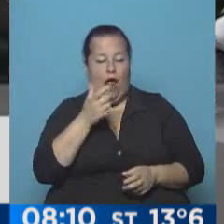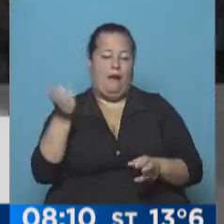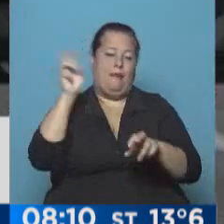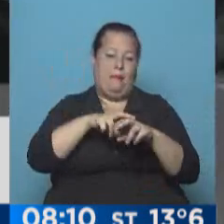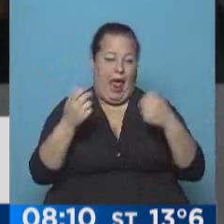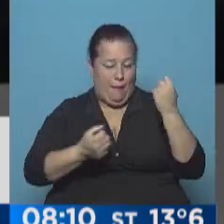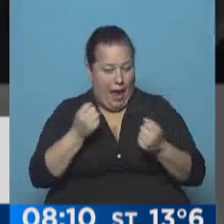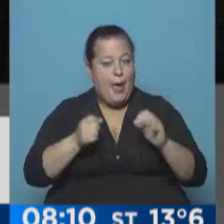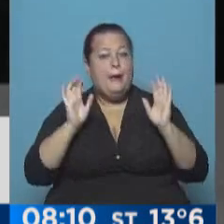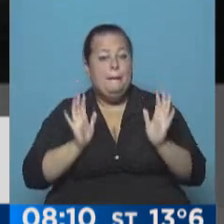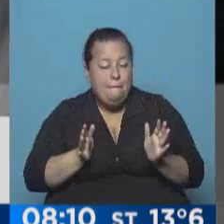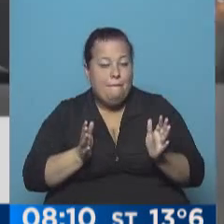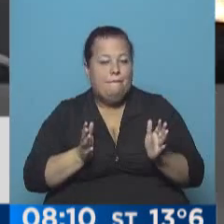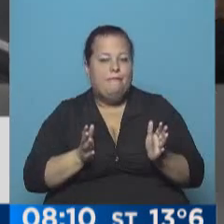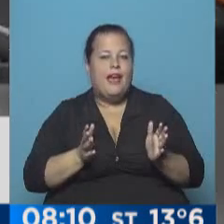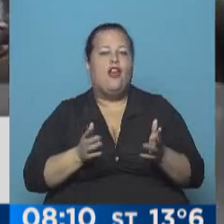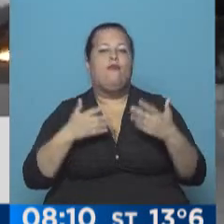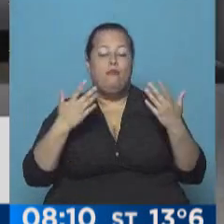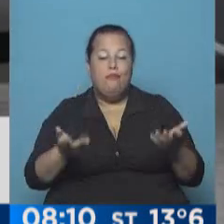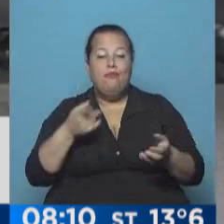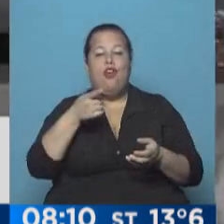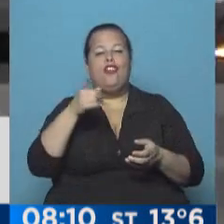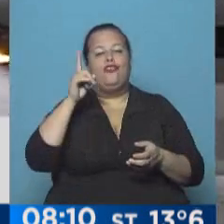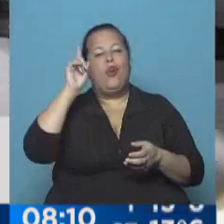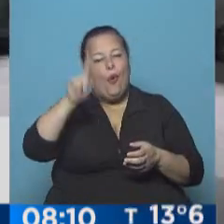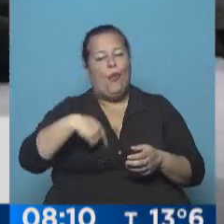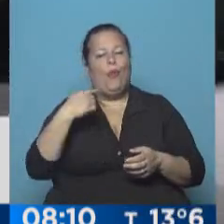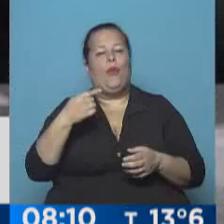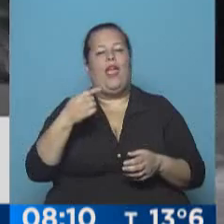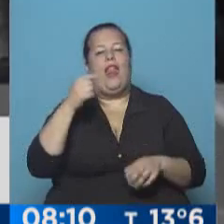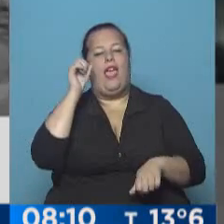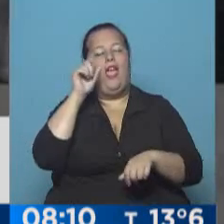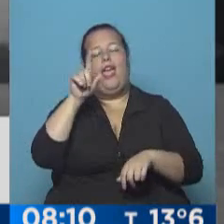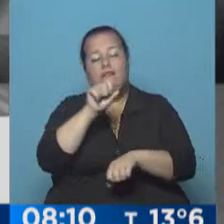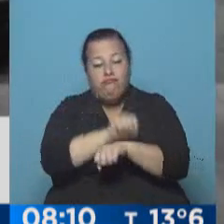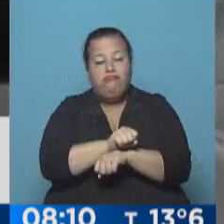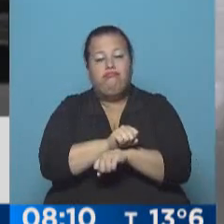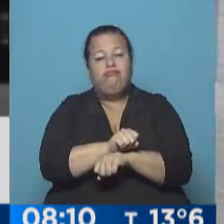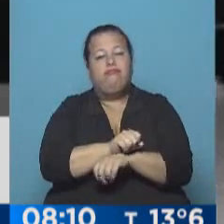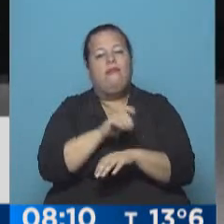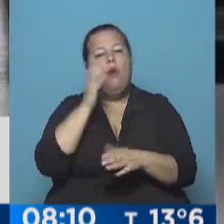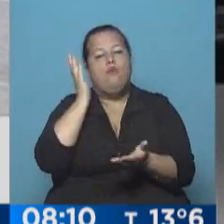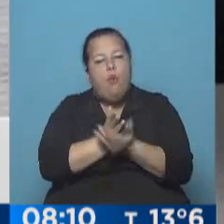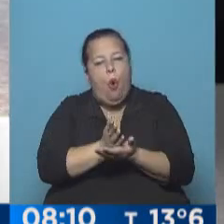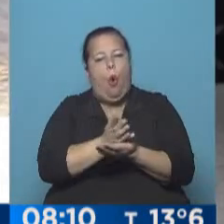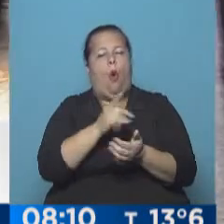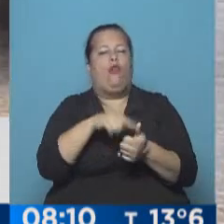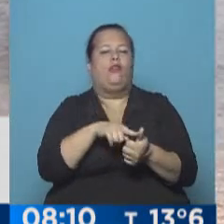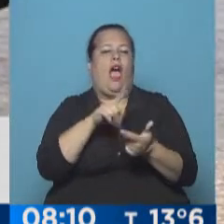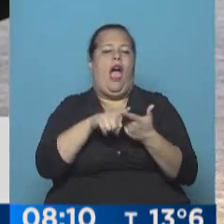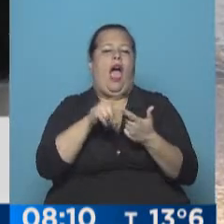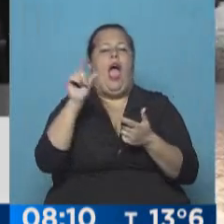conducir, pero por eso mismo se dan condenas que tienen que ver más con multas, con